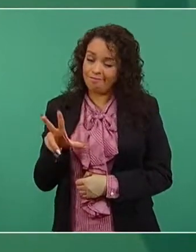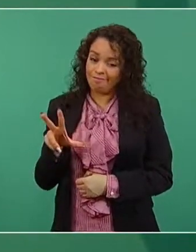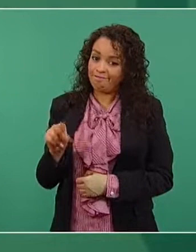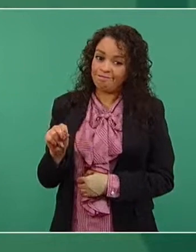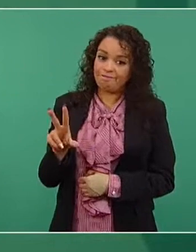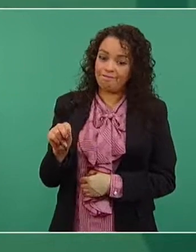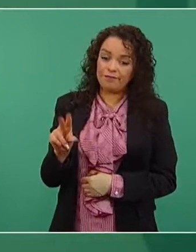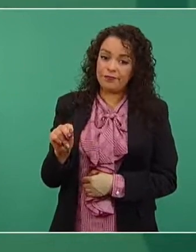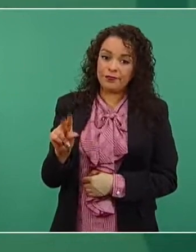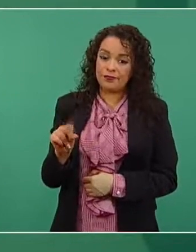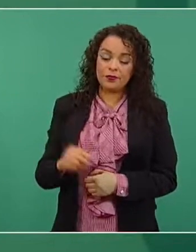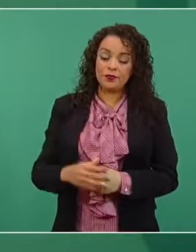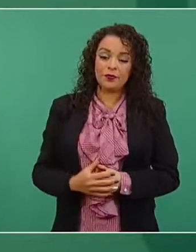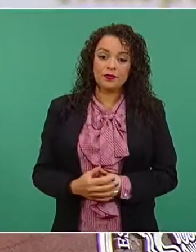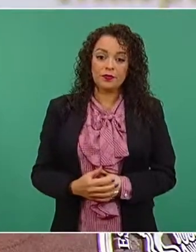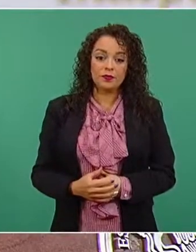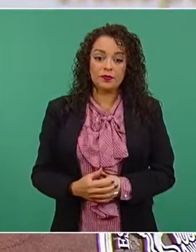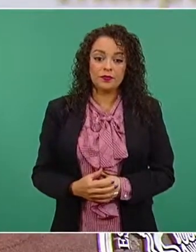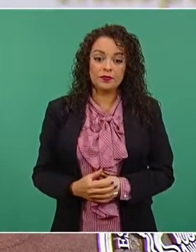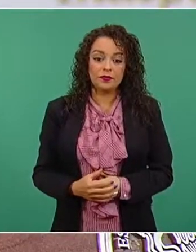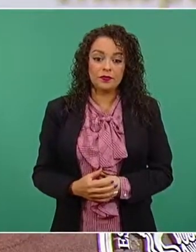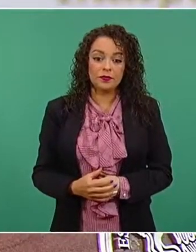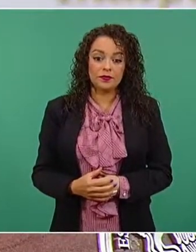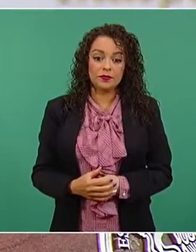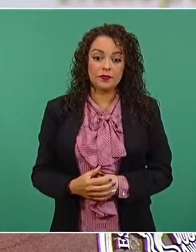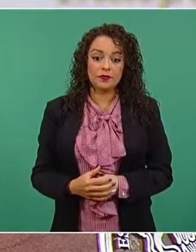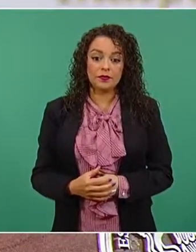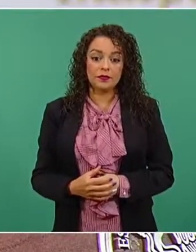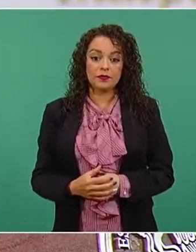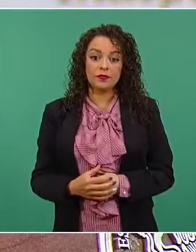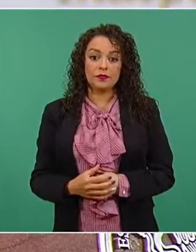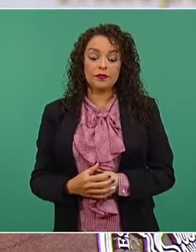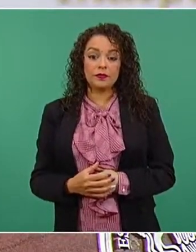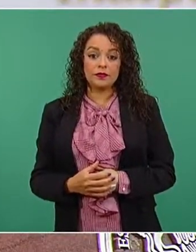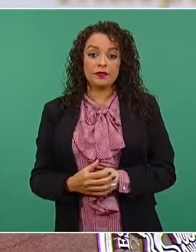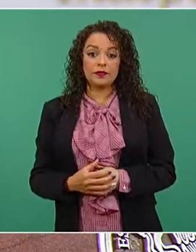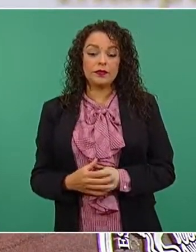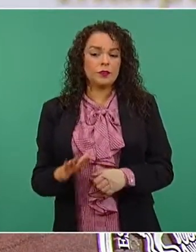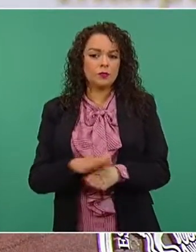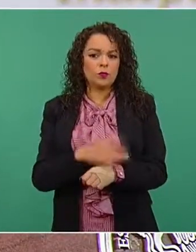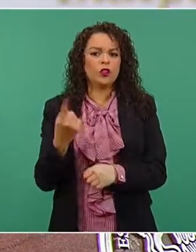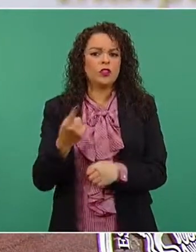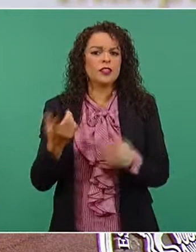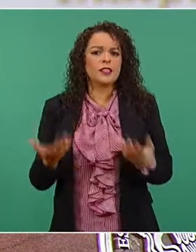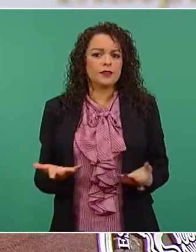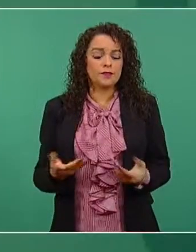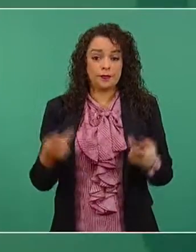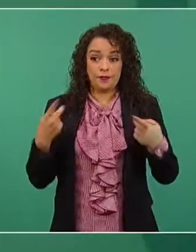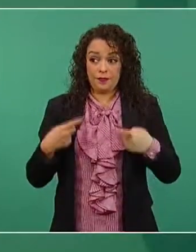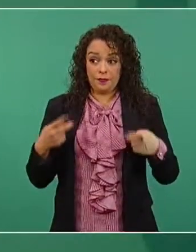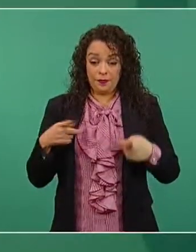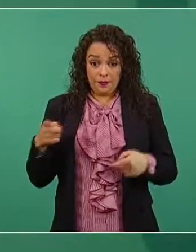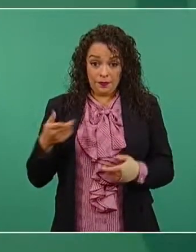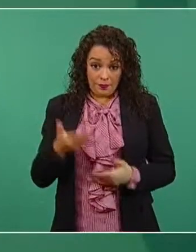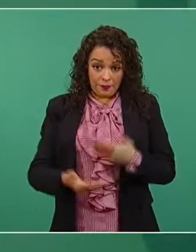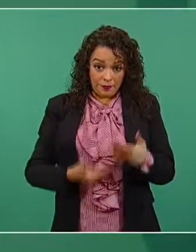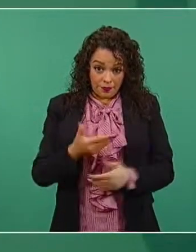el servidor público tiene que